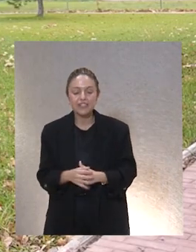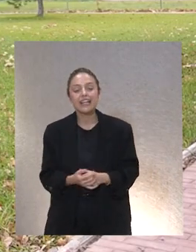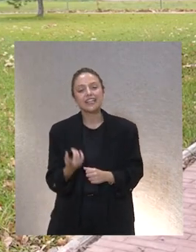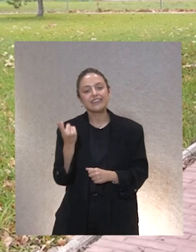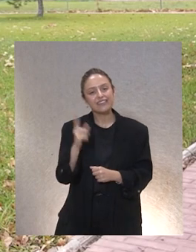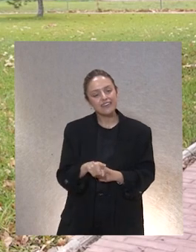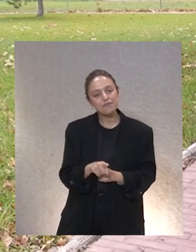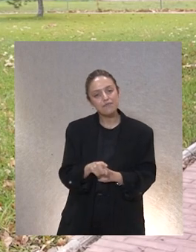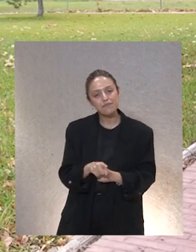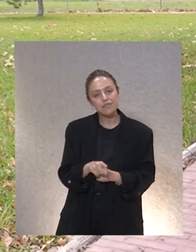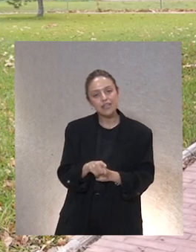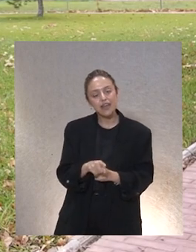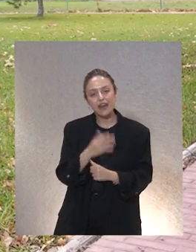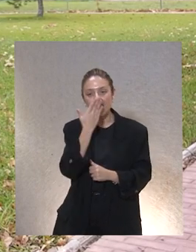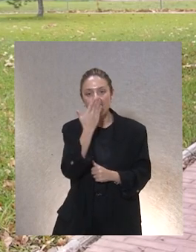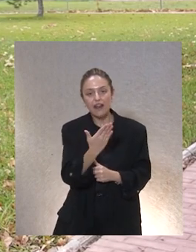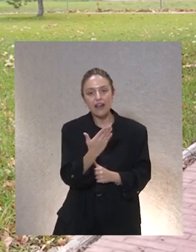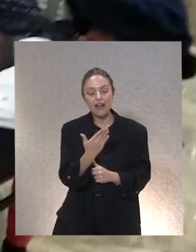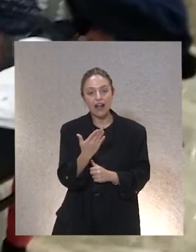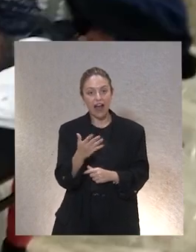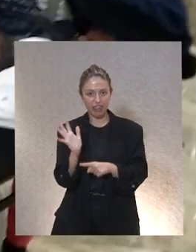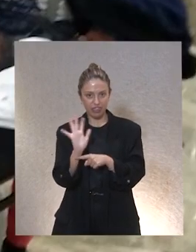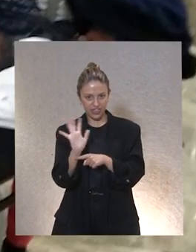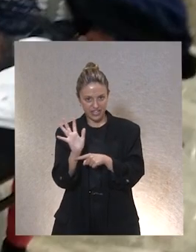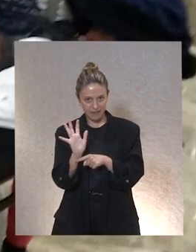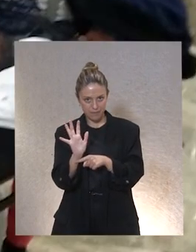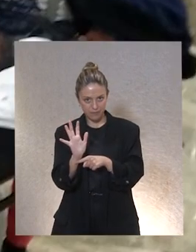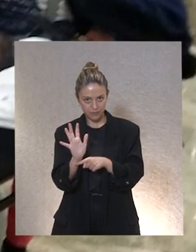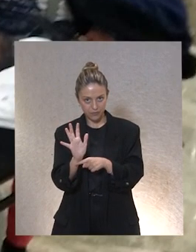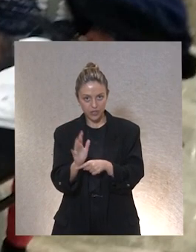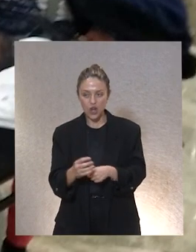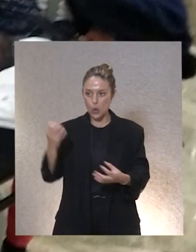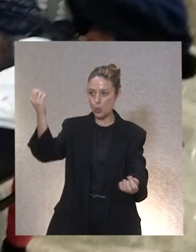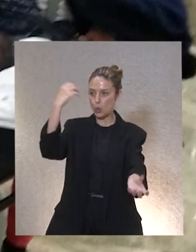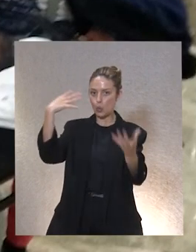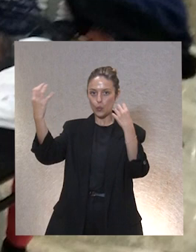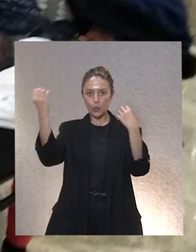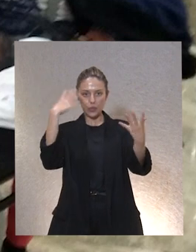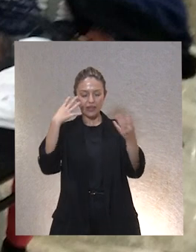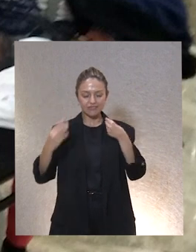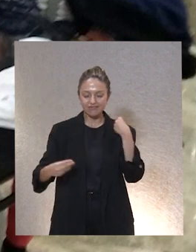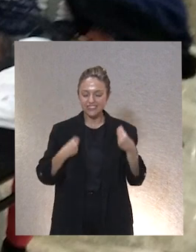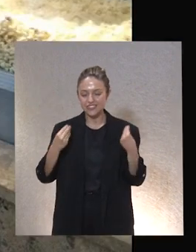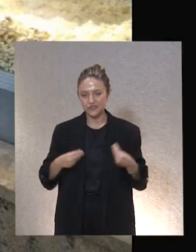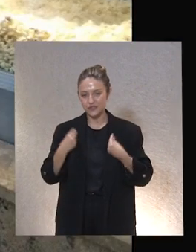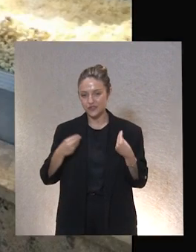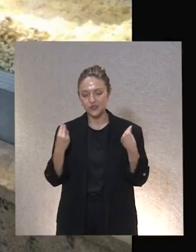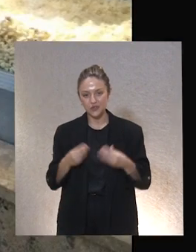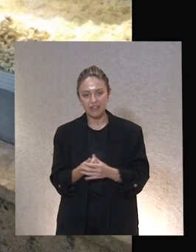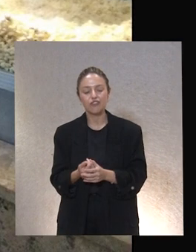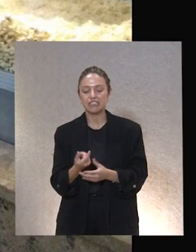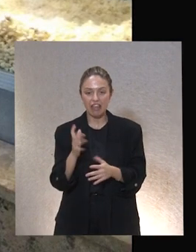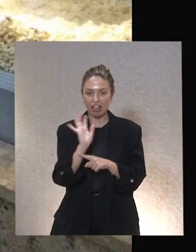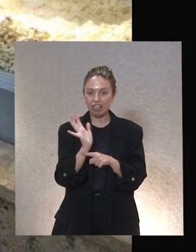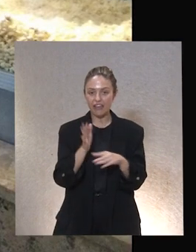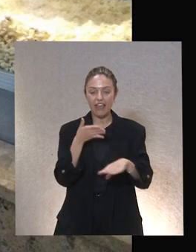aún arriesgarnos más y nos la llevamos al cine y ella lo disfruta las luces él lo disfruta todo entonces nos la llevamos también